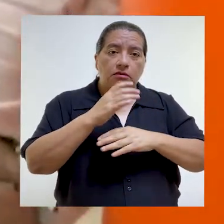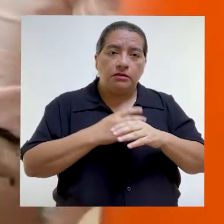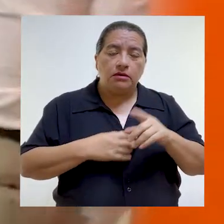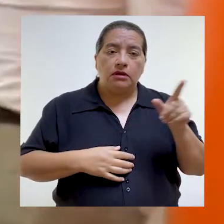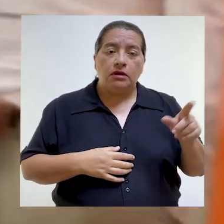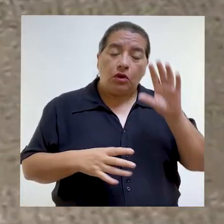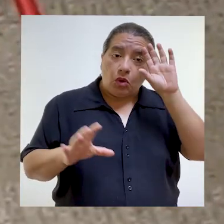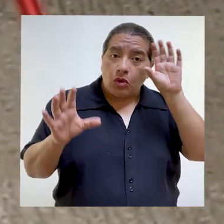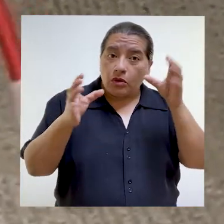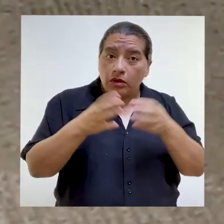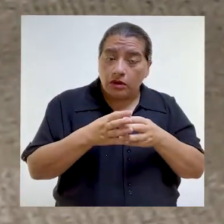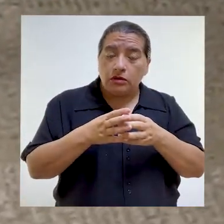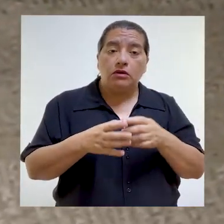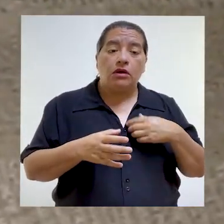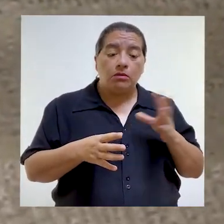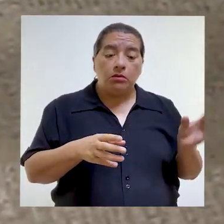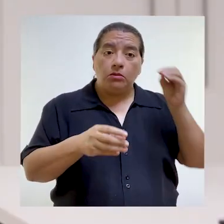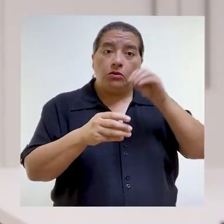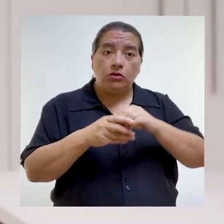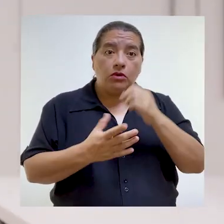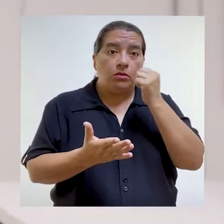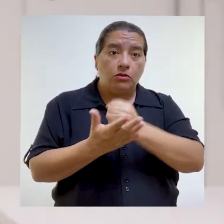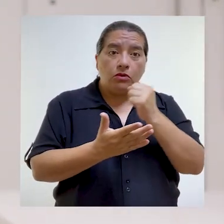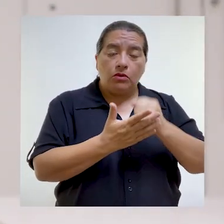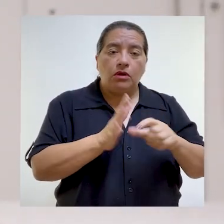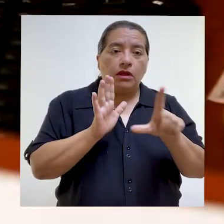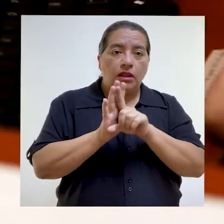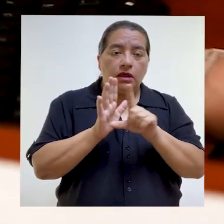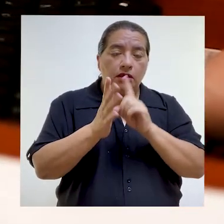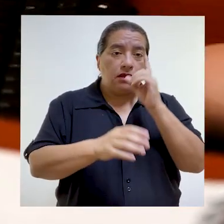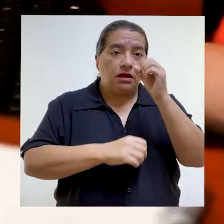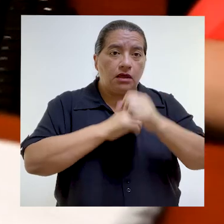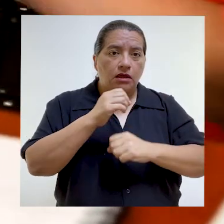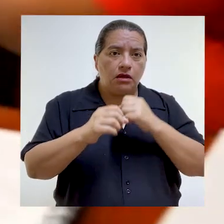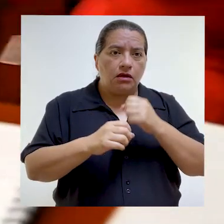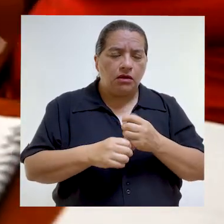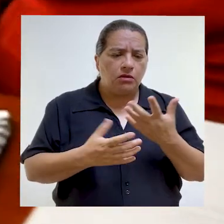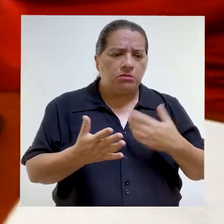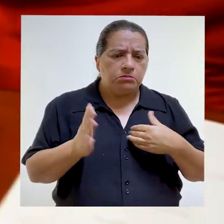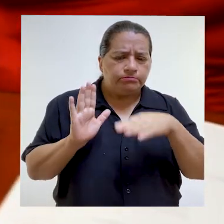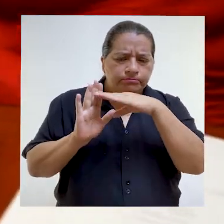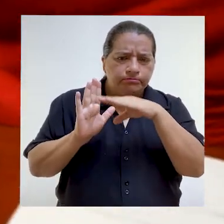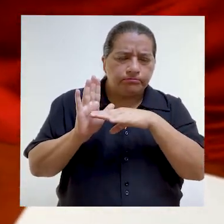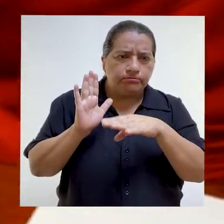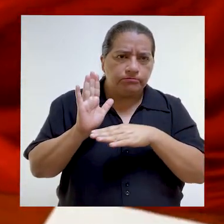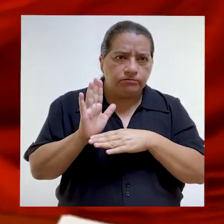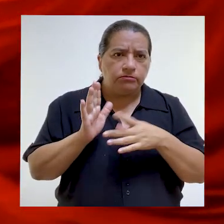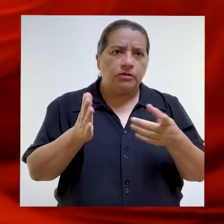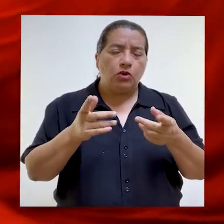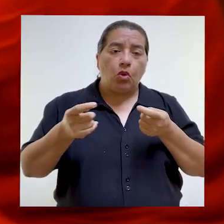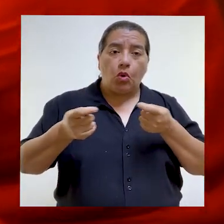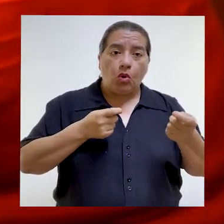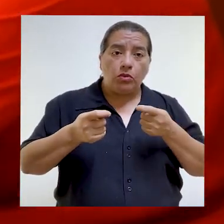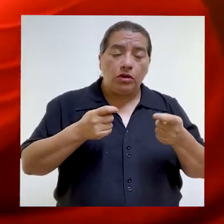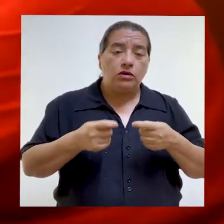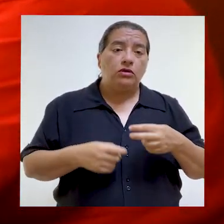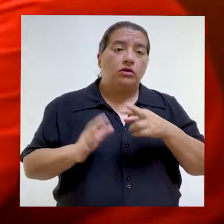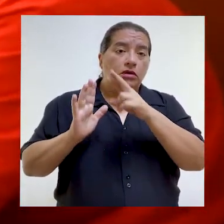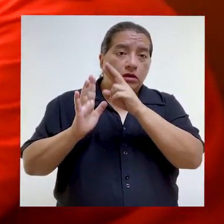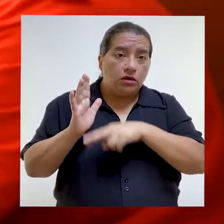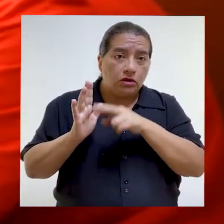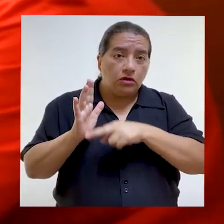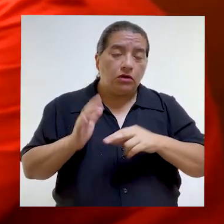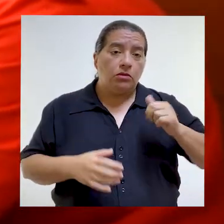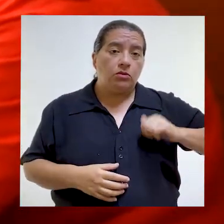compatriotas que estarían en esta situación, el Congreso de la República ha incorporado y aprobado en las leyes anuales de presupuesto disposiciones complementarias y